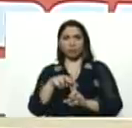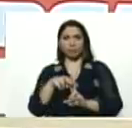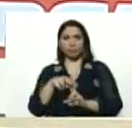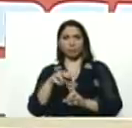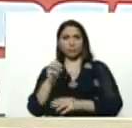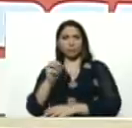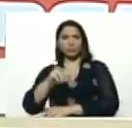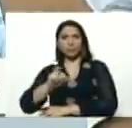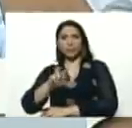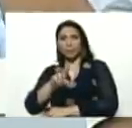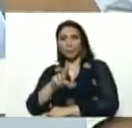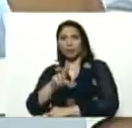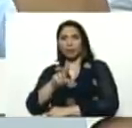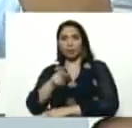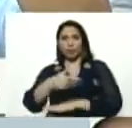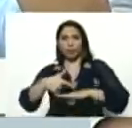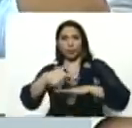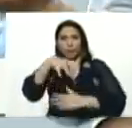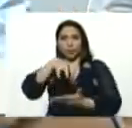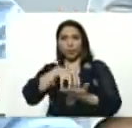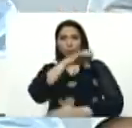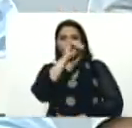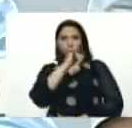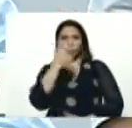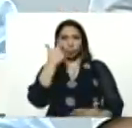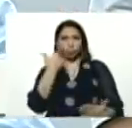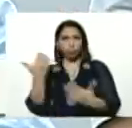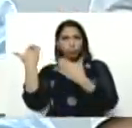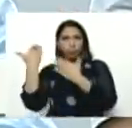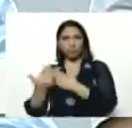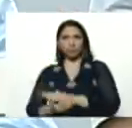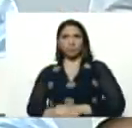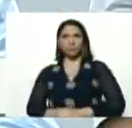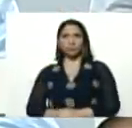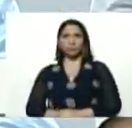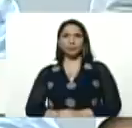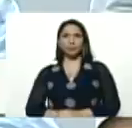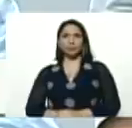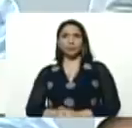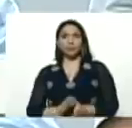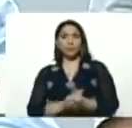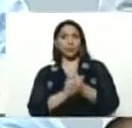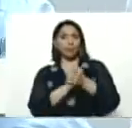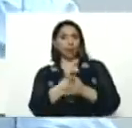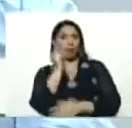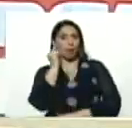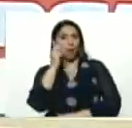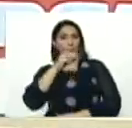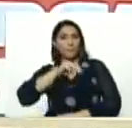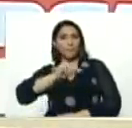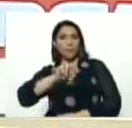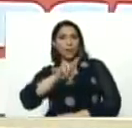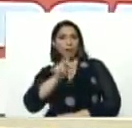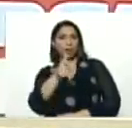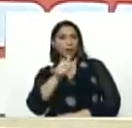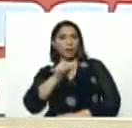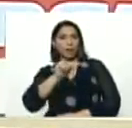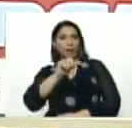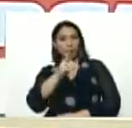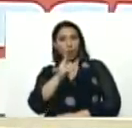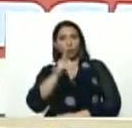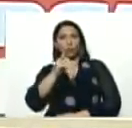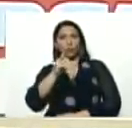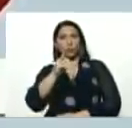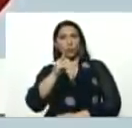gobernador del estado, Zulia, aquí presente, la compañera, Margo Godoy, compañera,